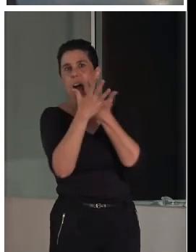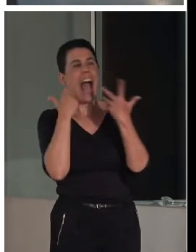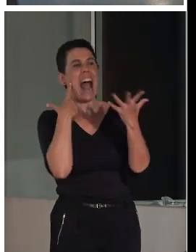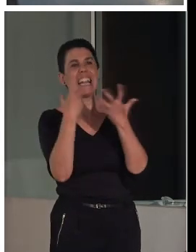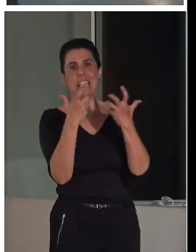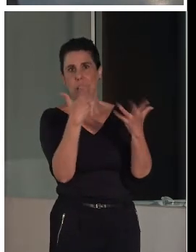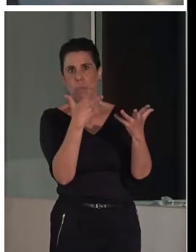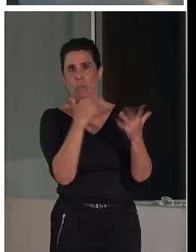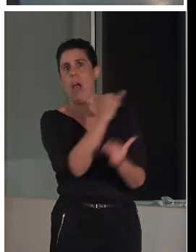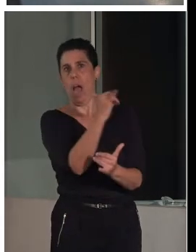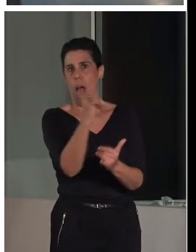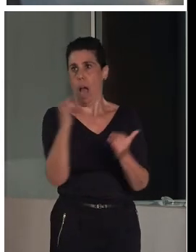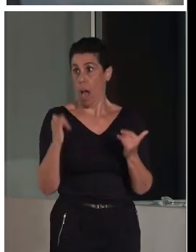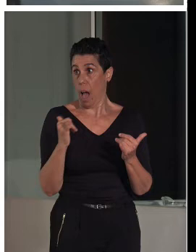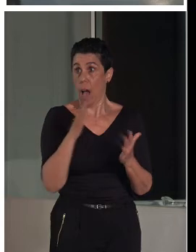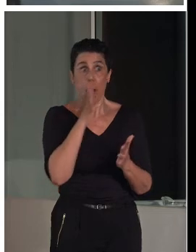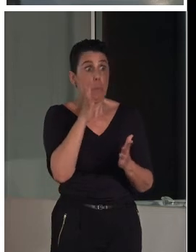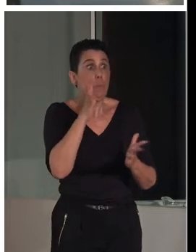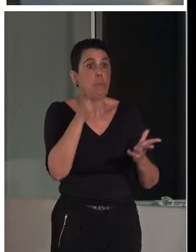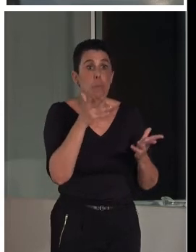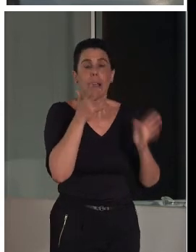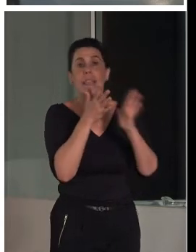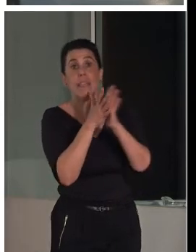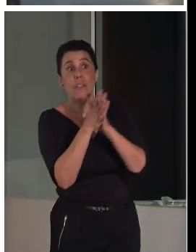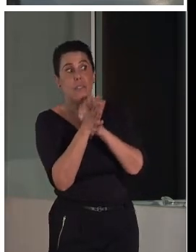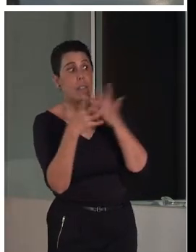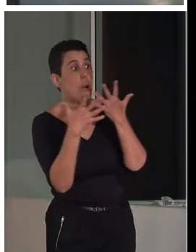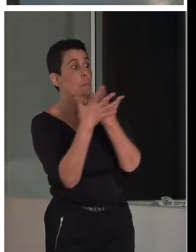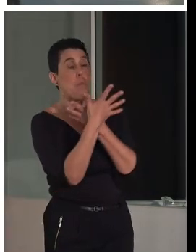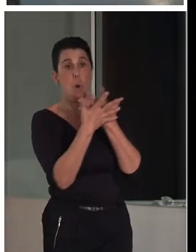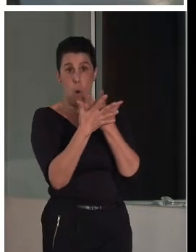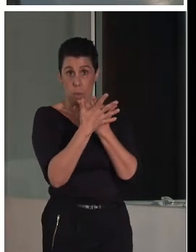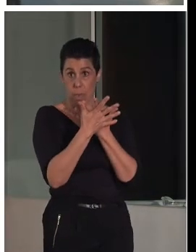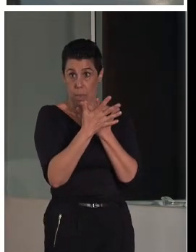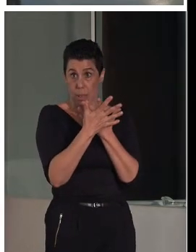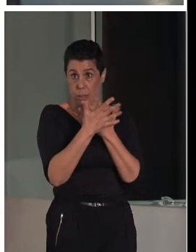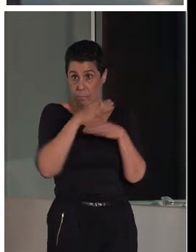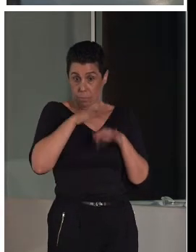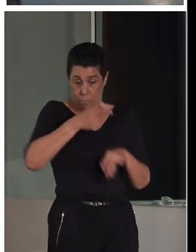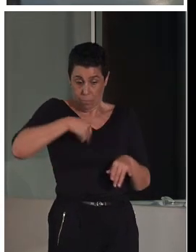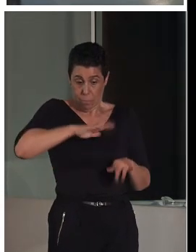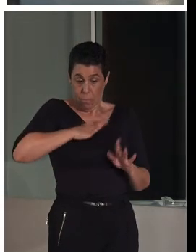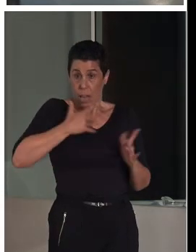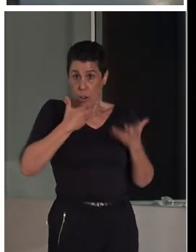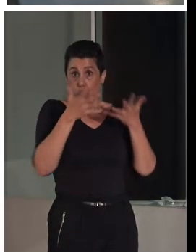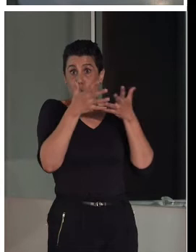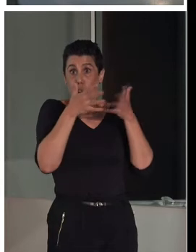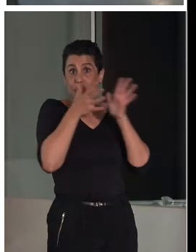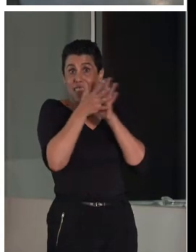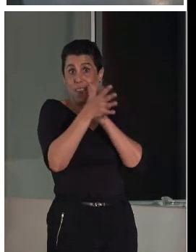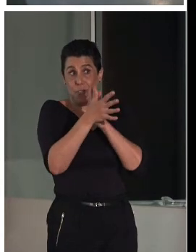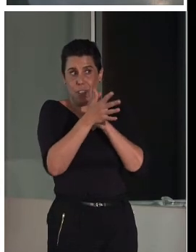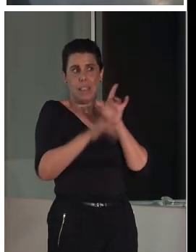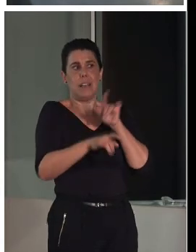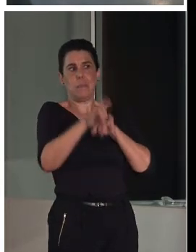Porque, al final, la definición de mudéjar para nosotros es la… Otra vez vuelvo